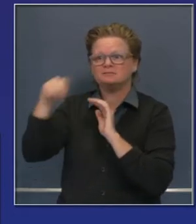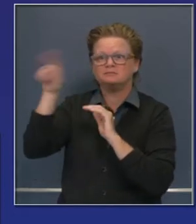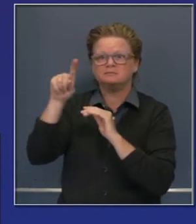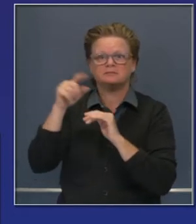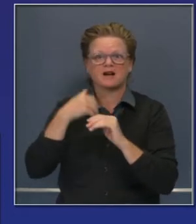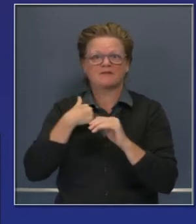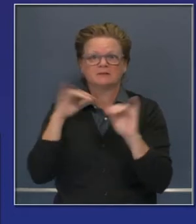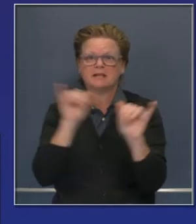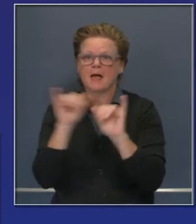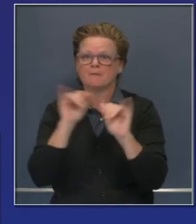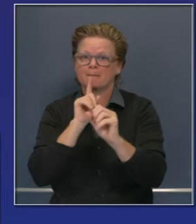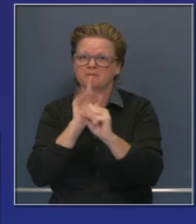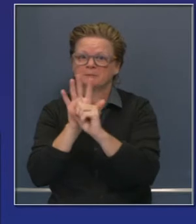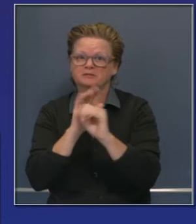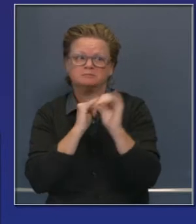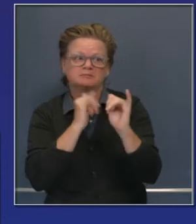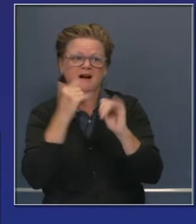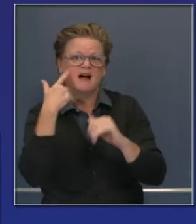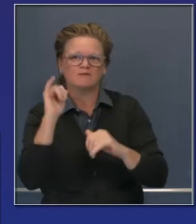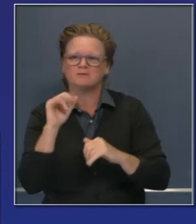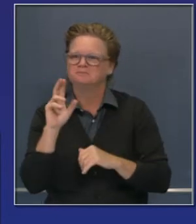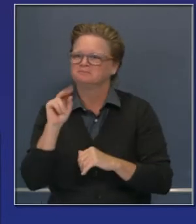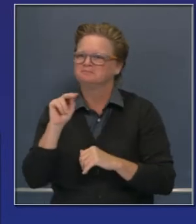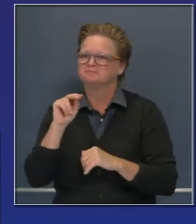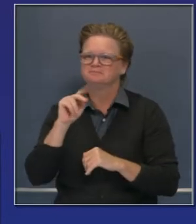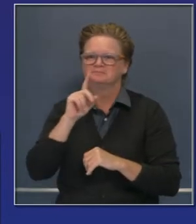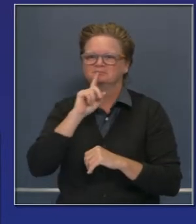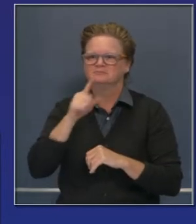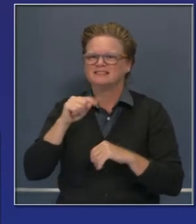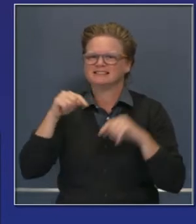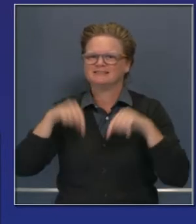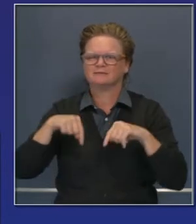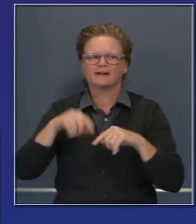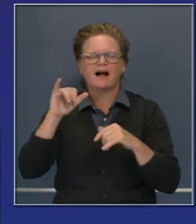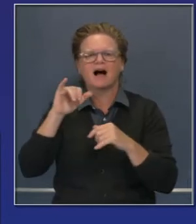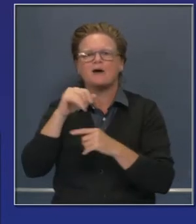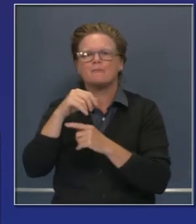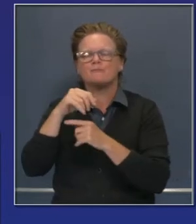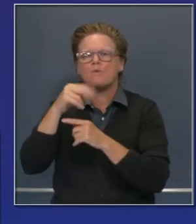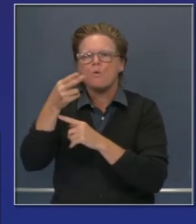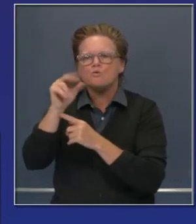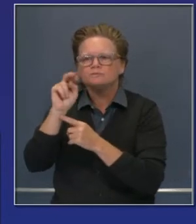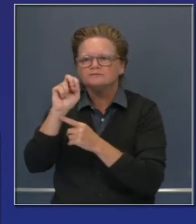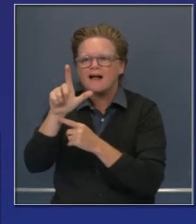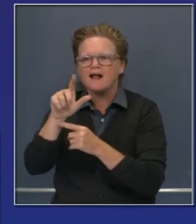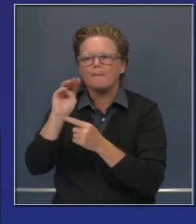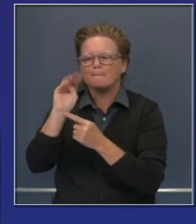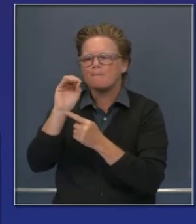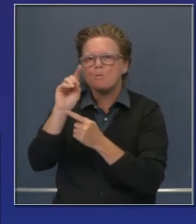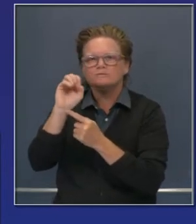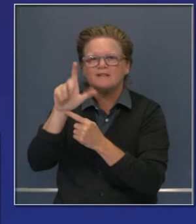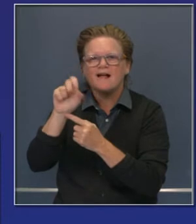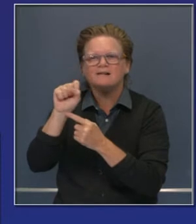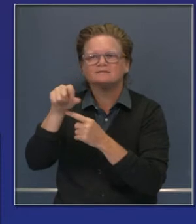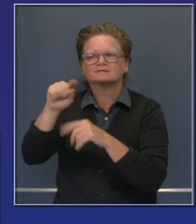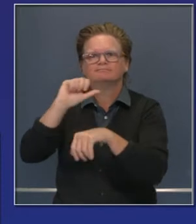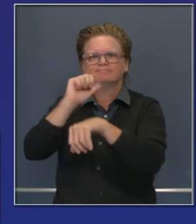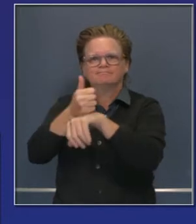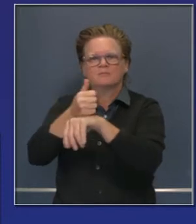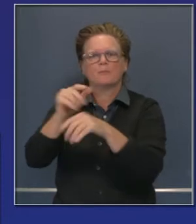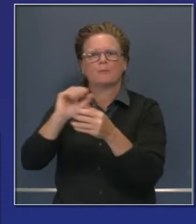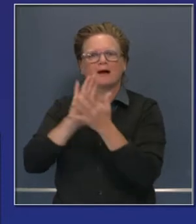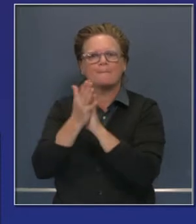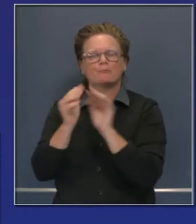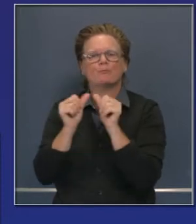nos compromete a esta infusión capital de comprar viviendas y proporcionar apoyo permanente de viviendas para